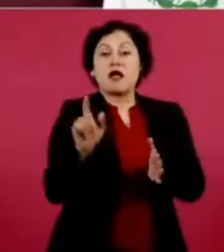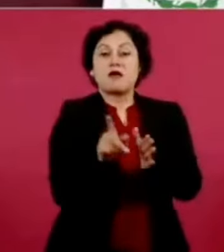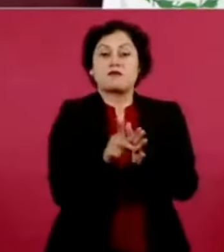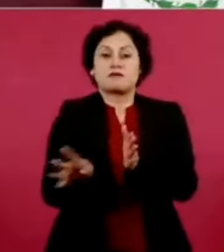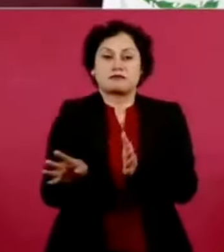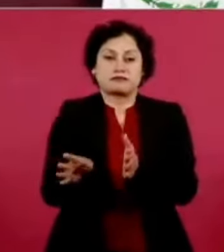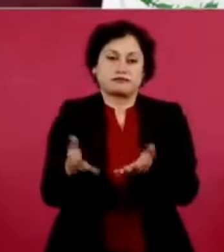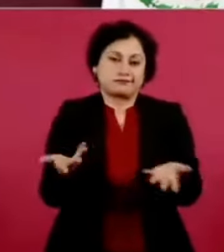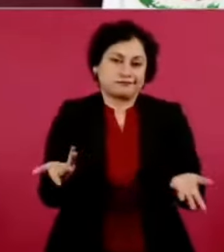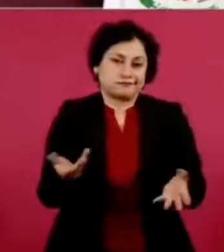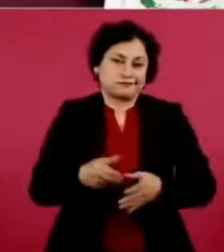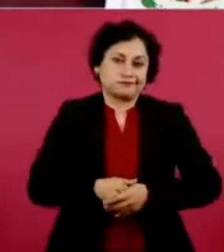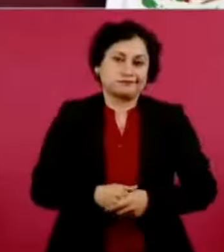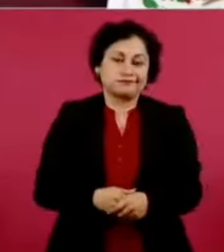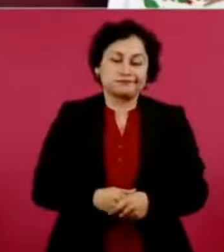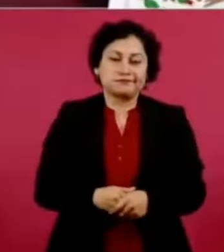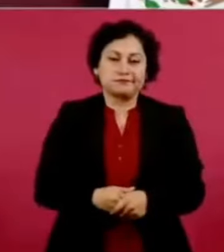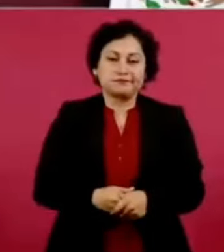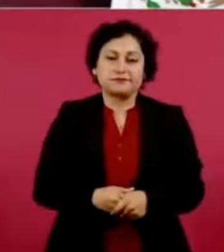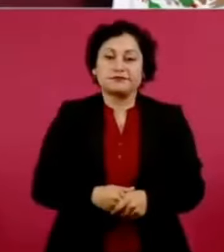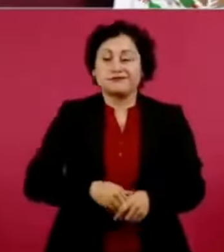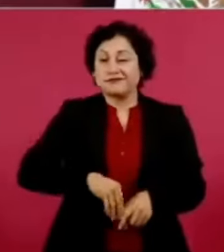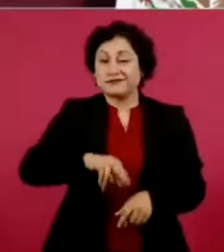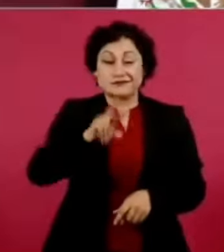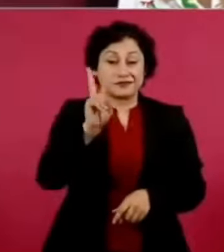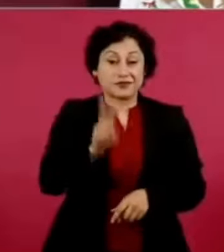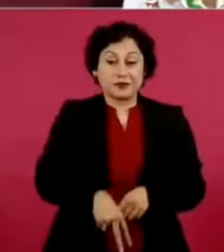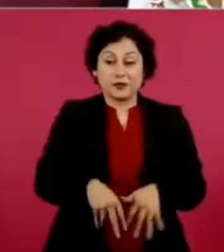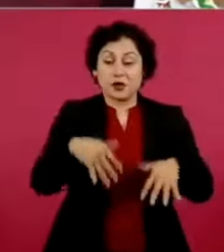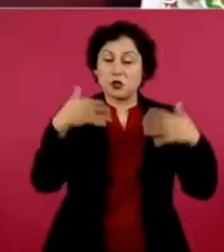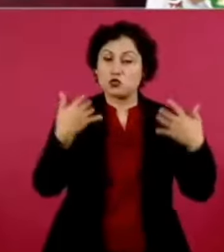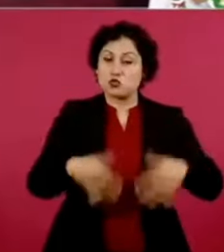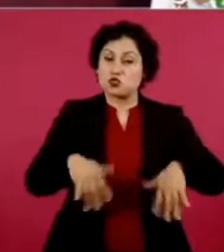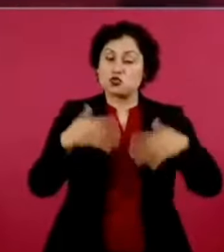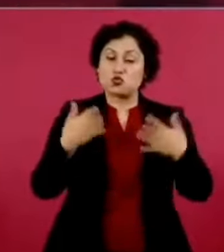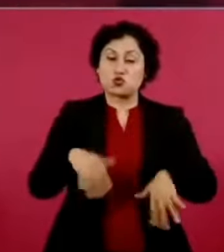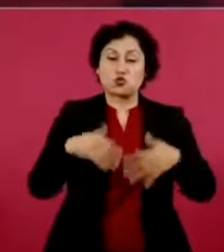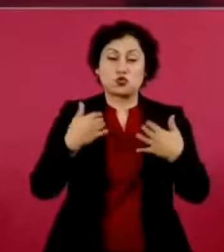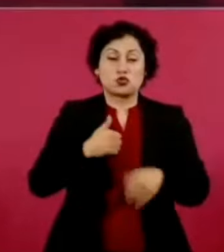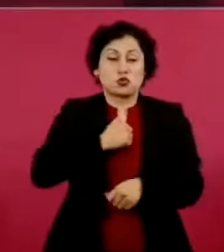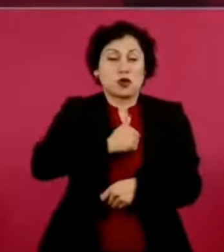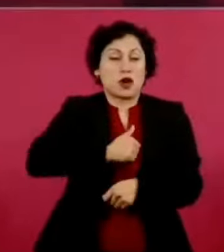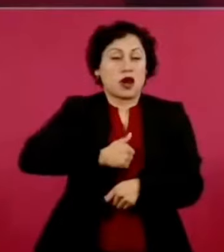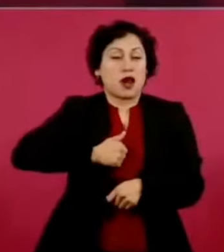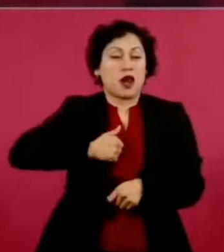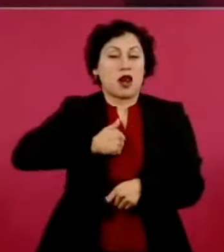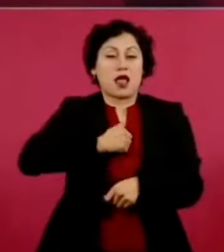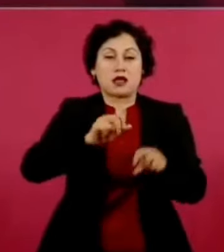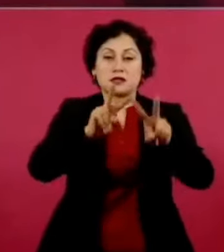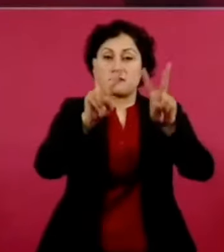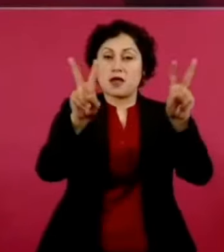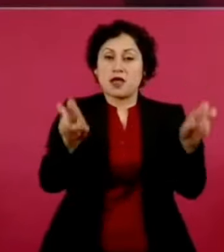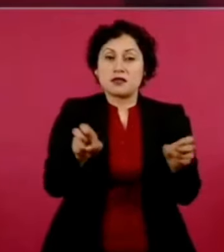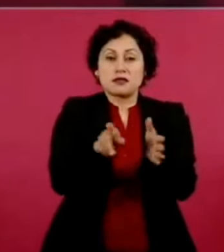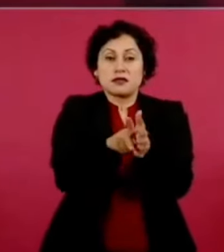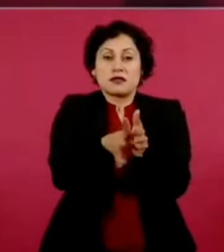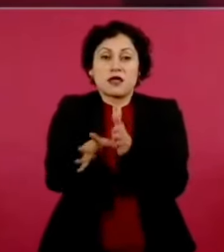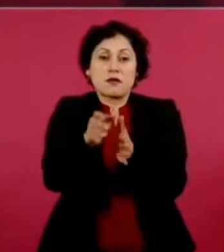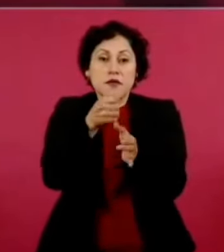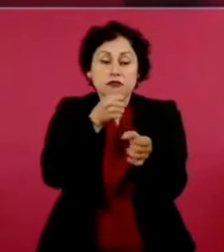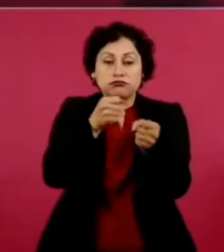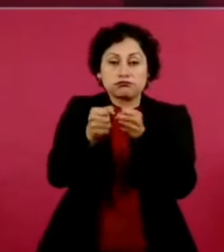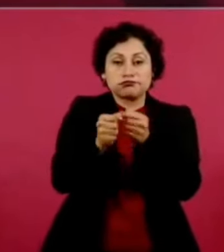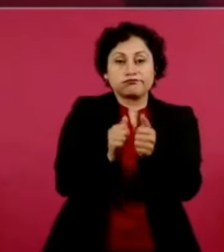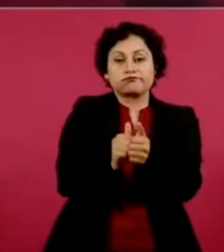la involución, en términos periodísticos del proceso,